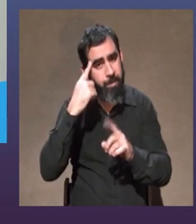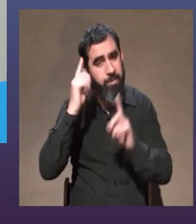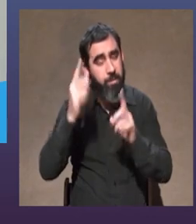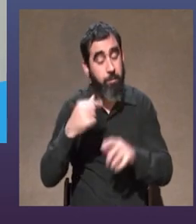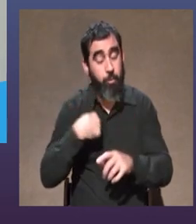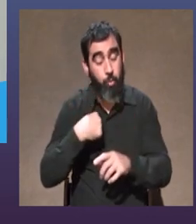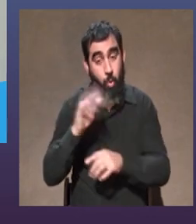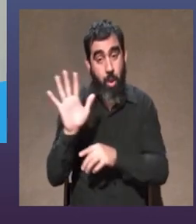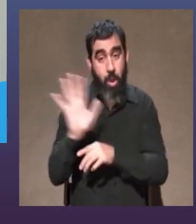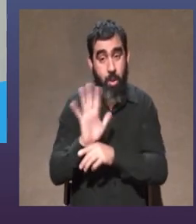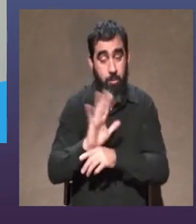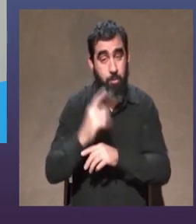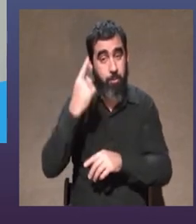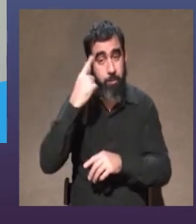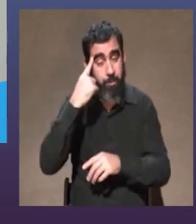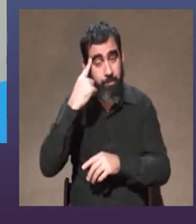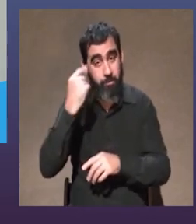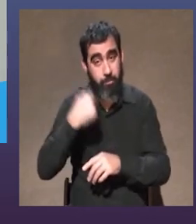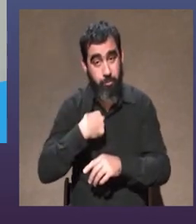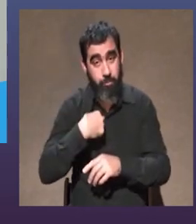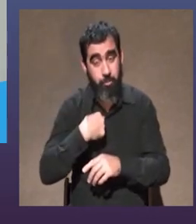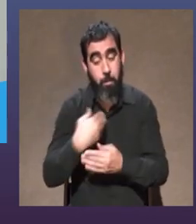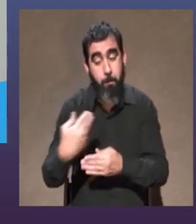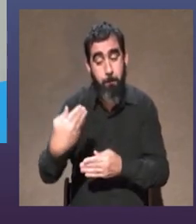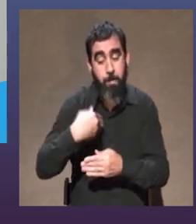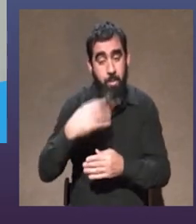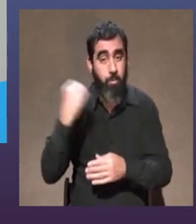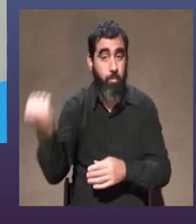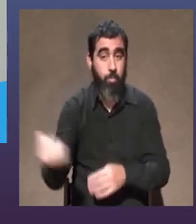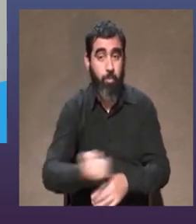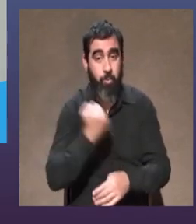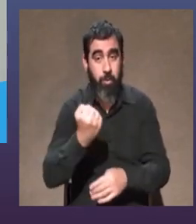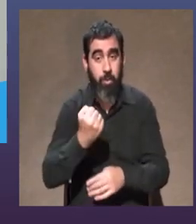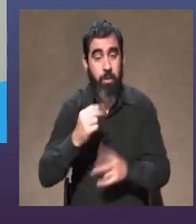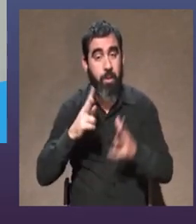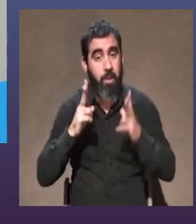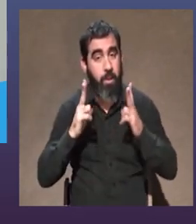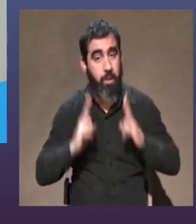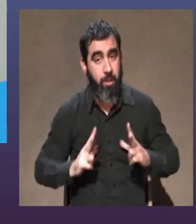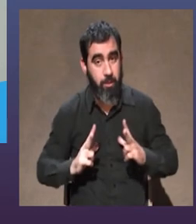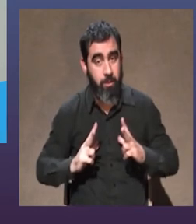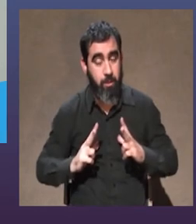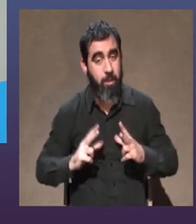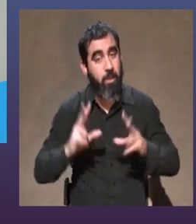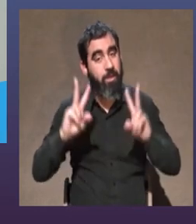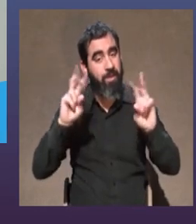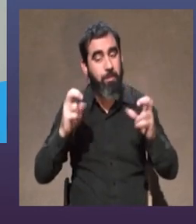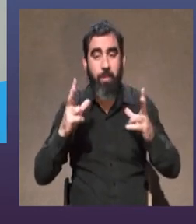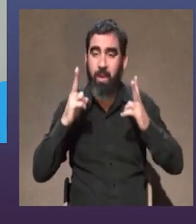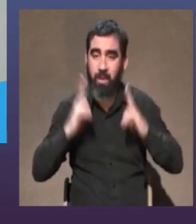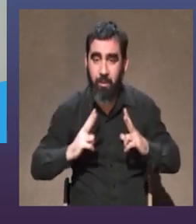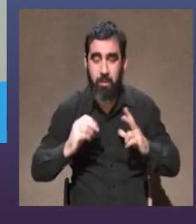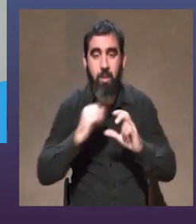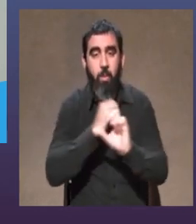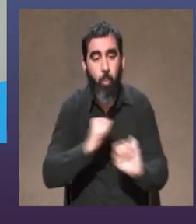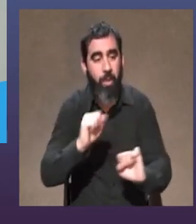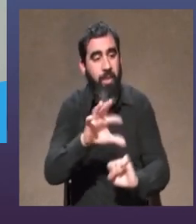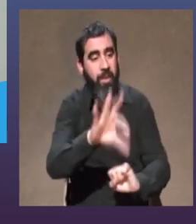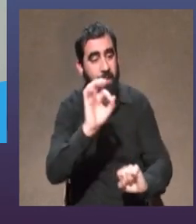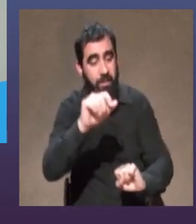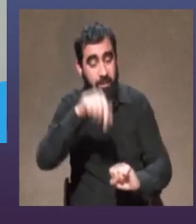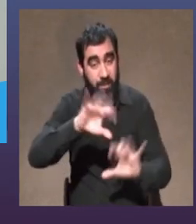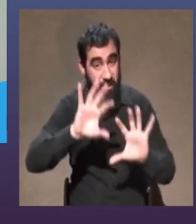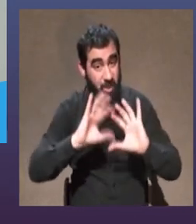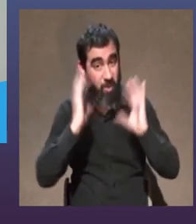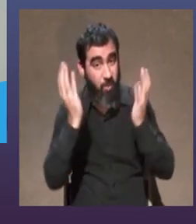ejercicio de pensarme como actor lo que yo me pido como importante es una ética digamos tener la posibilidad de